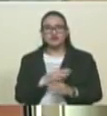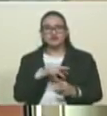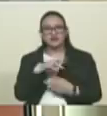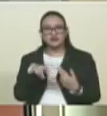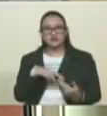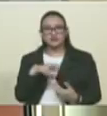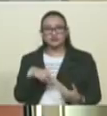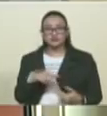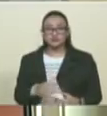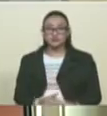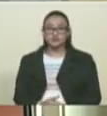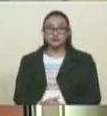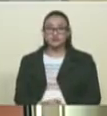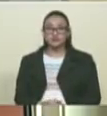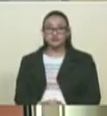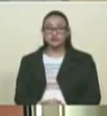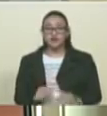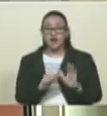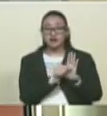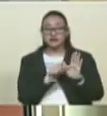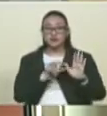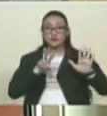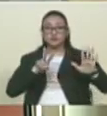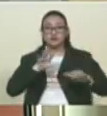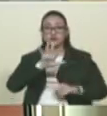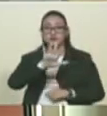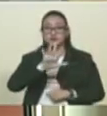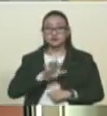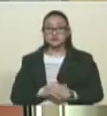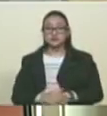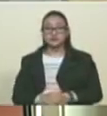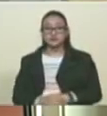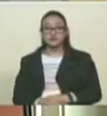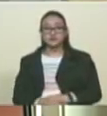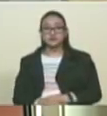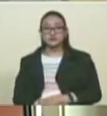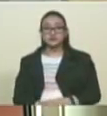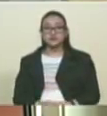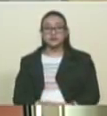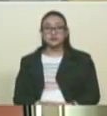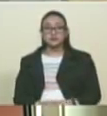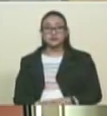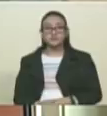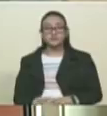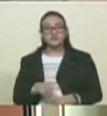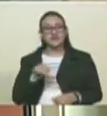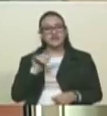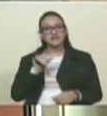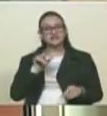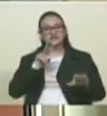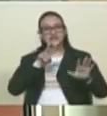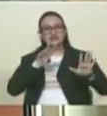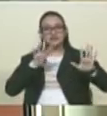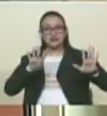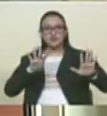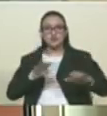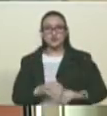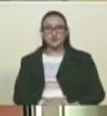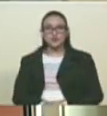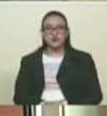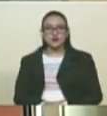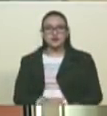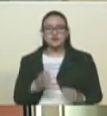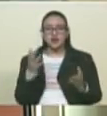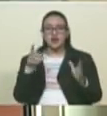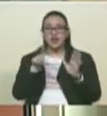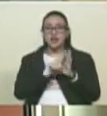venezolana. En los artículos 75, tu segunda pregunta, en los artículos 75 y 79 de la ley orgánica